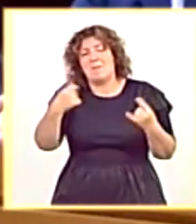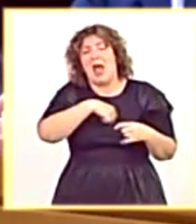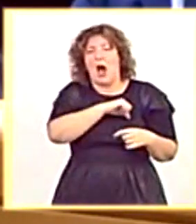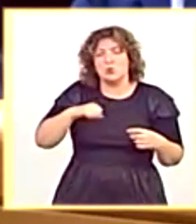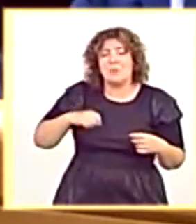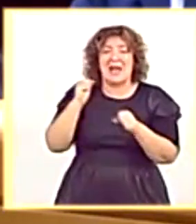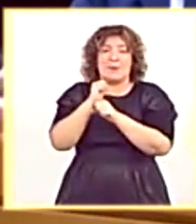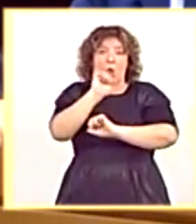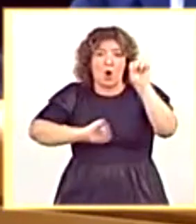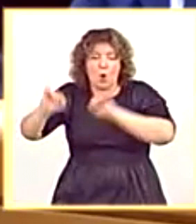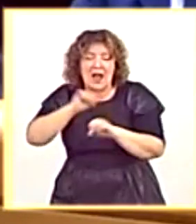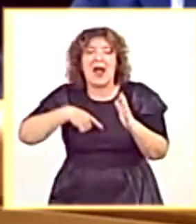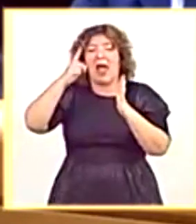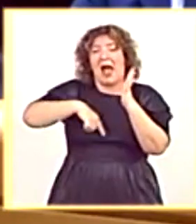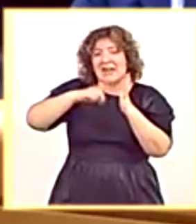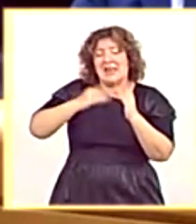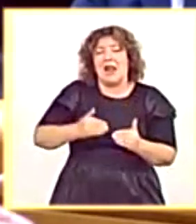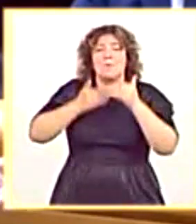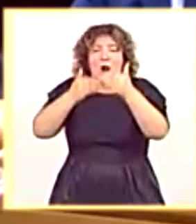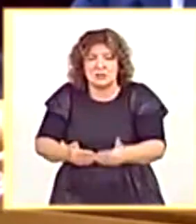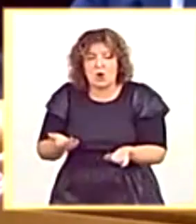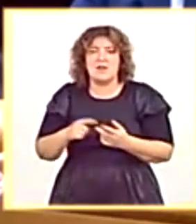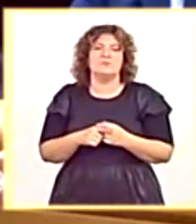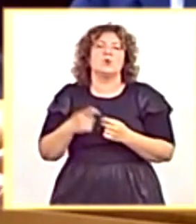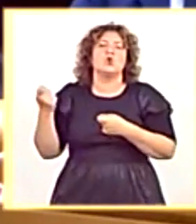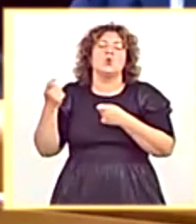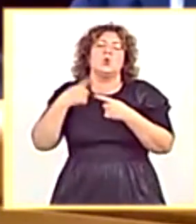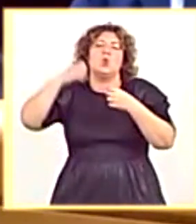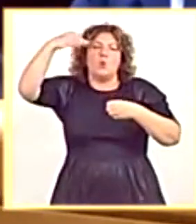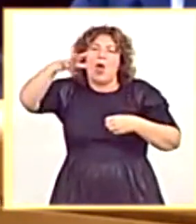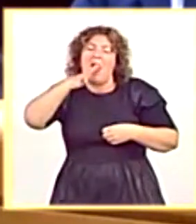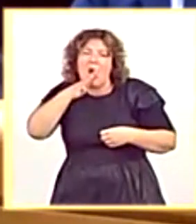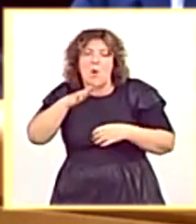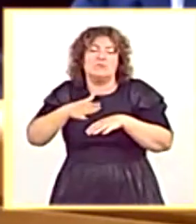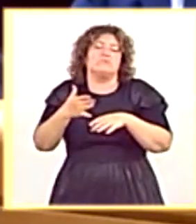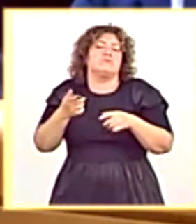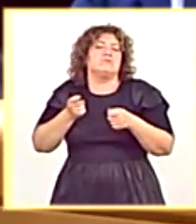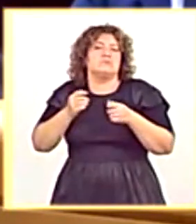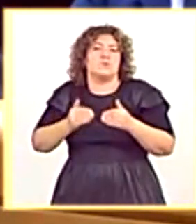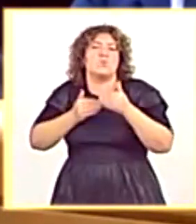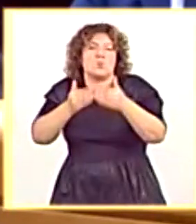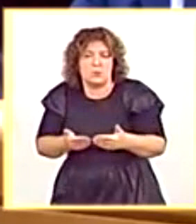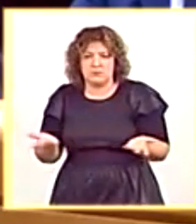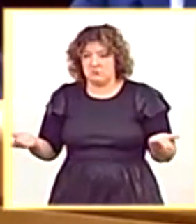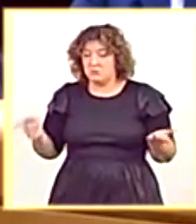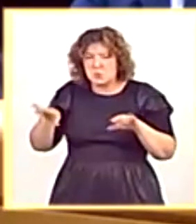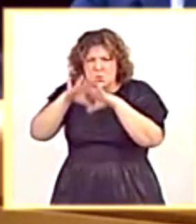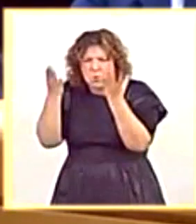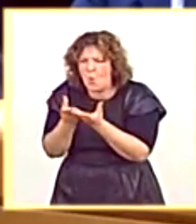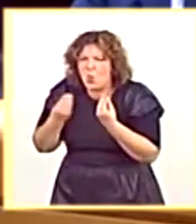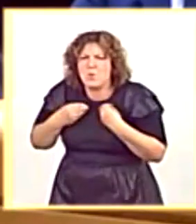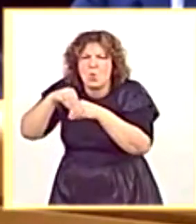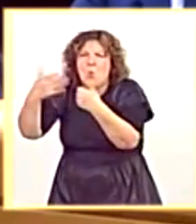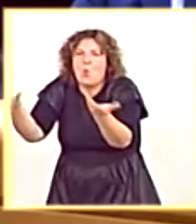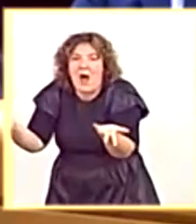hogar, moratorias de alquileres, de suministros básicos. En fin, señoría, yo no sé en qué mundo vive usted. Pero desde luego no es el de